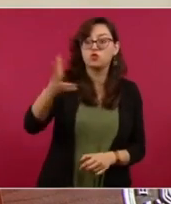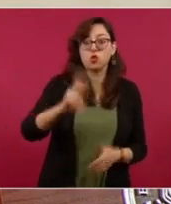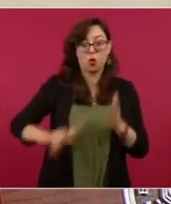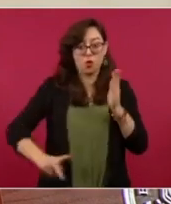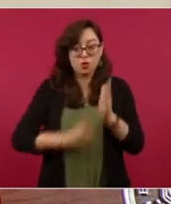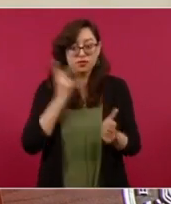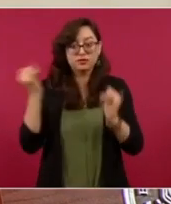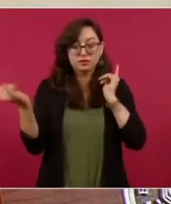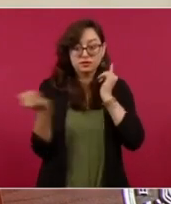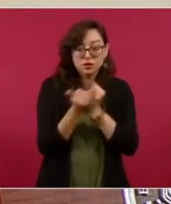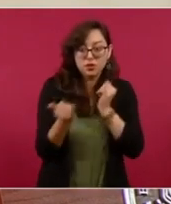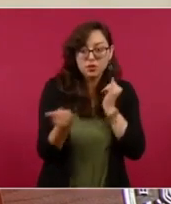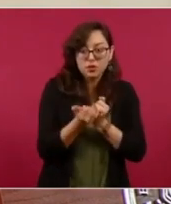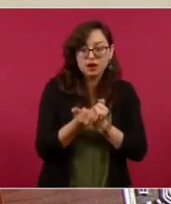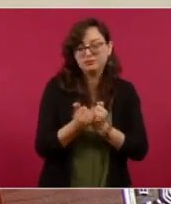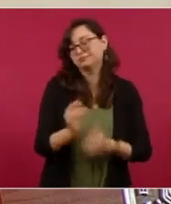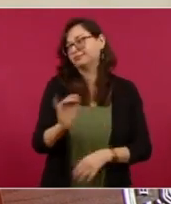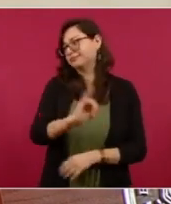a caer